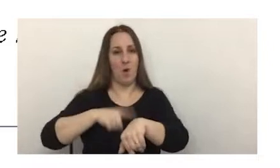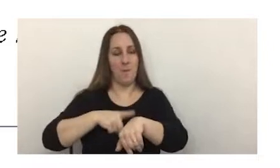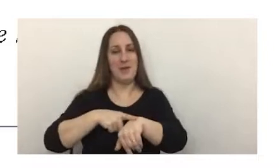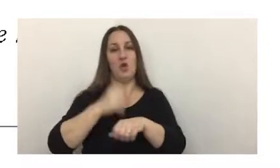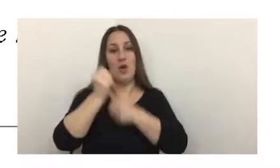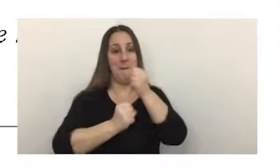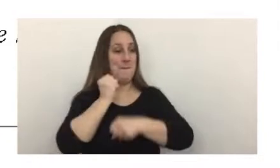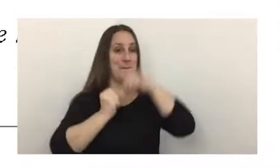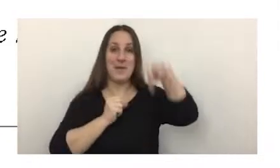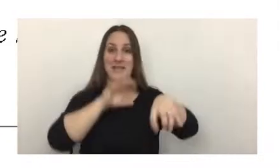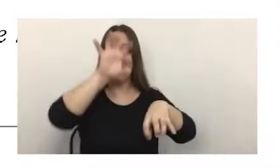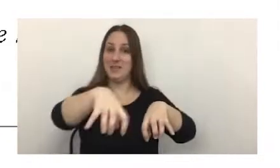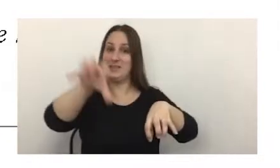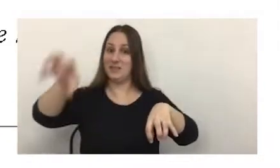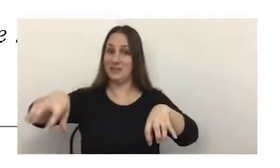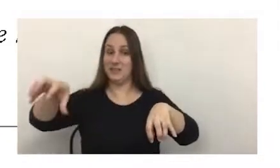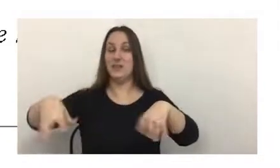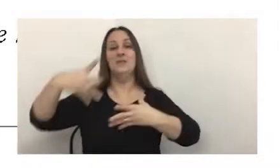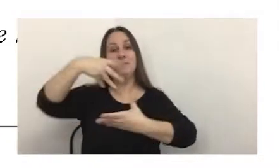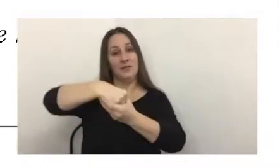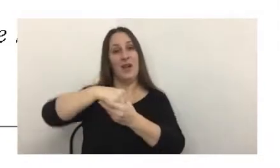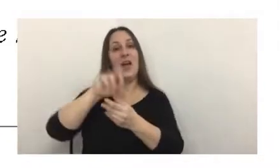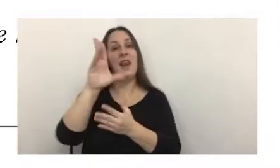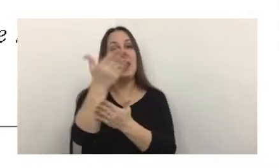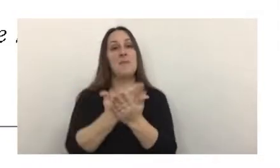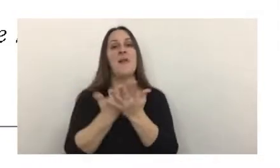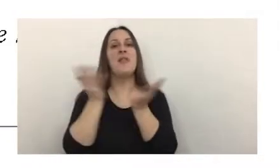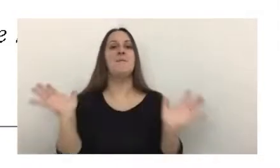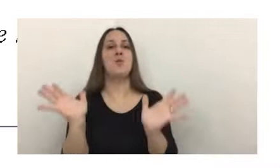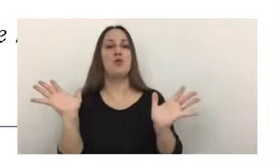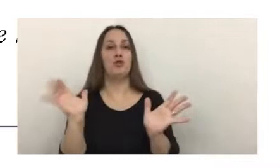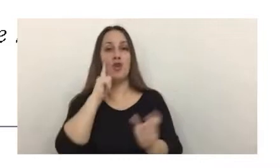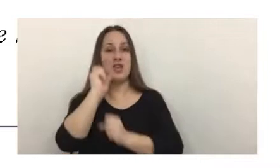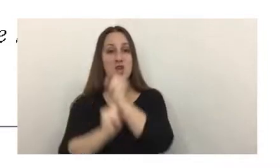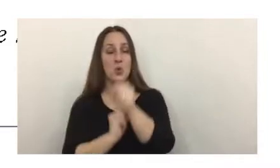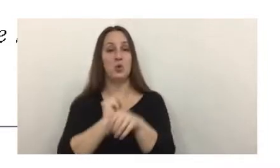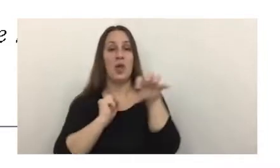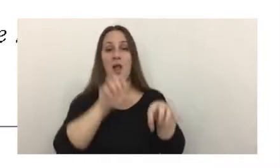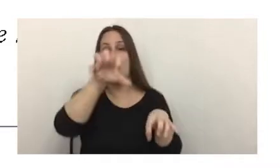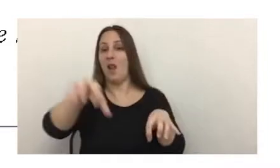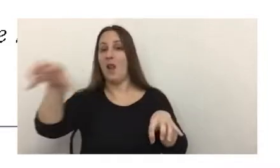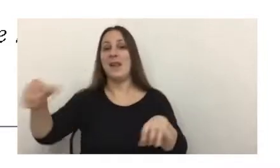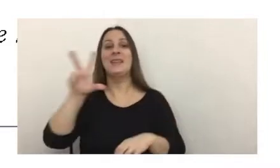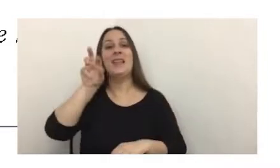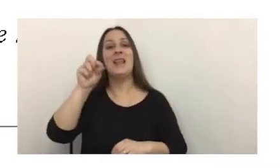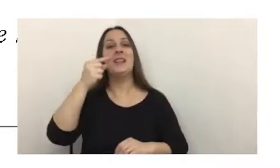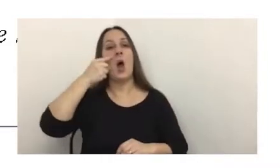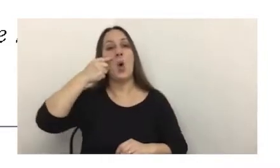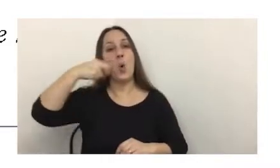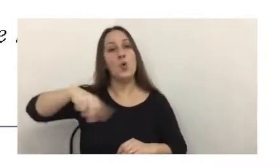empresas que estén incorporadas en este régimen de promoción industrial, hasta el 30 de junio